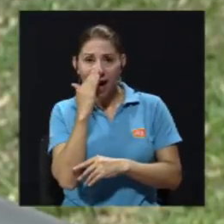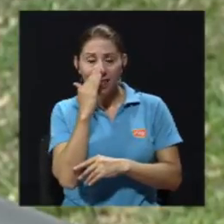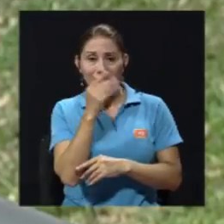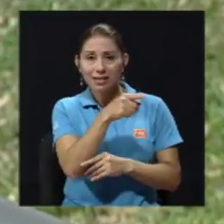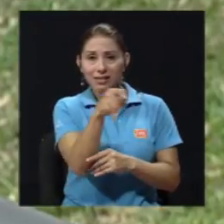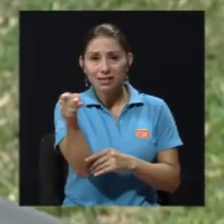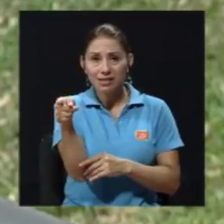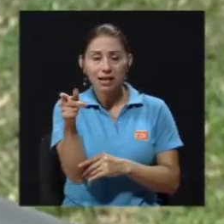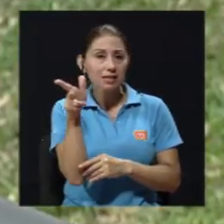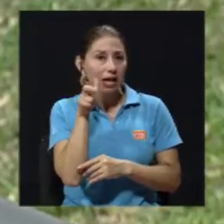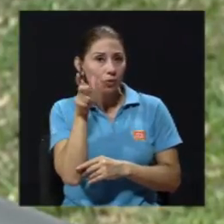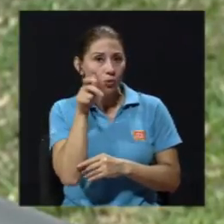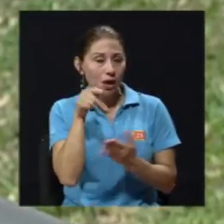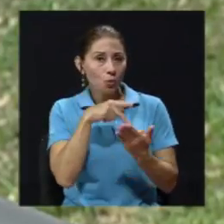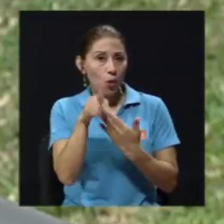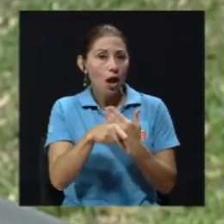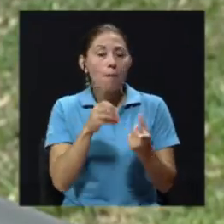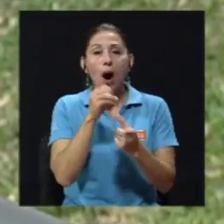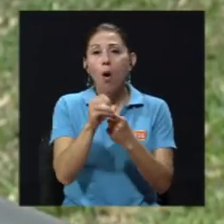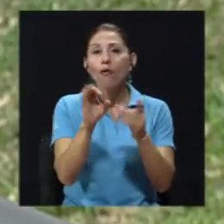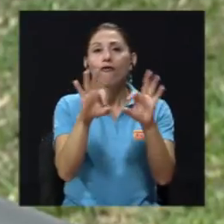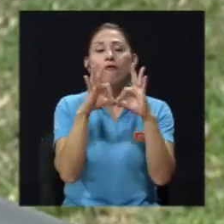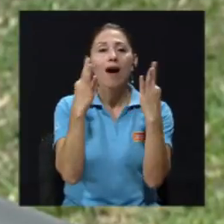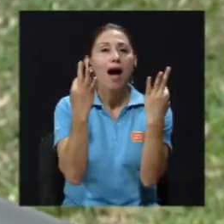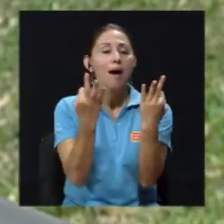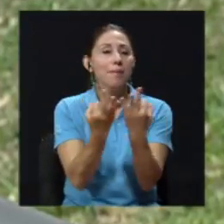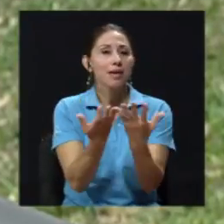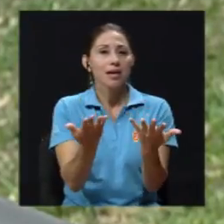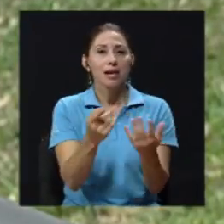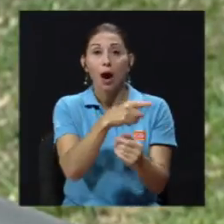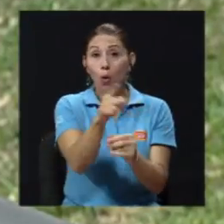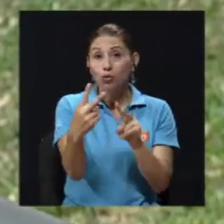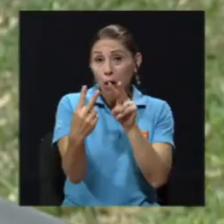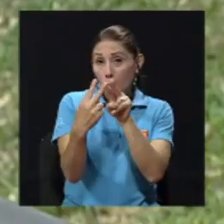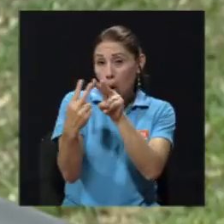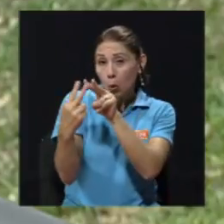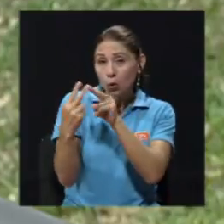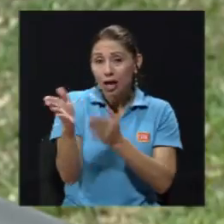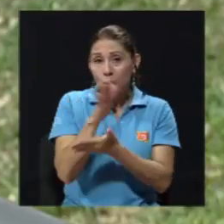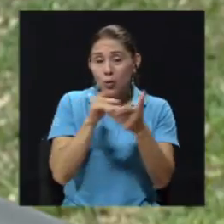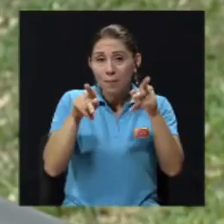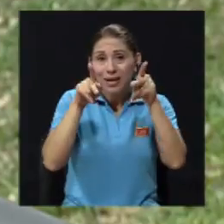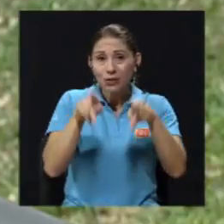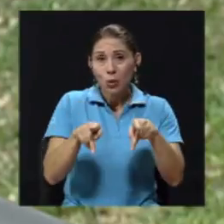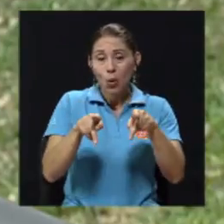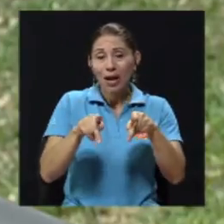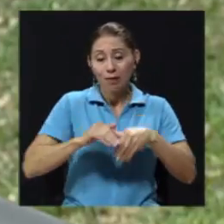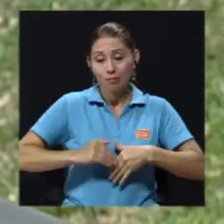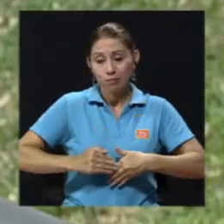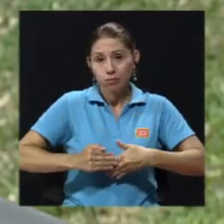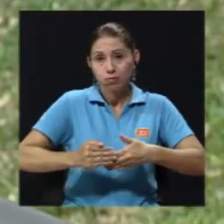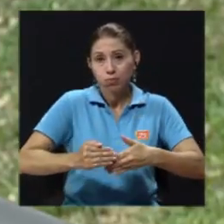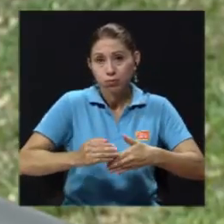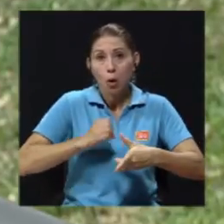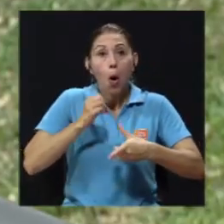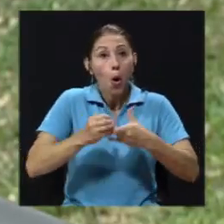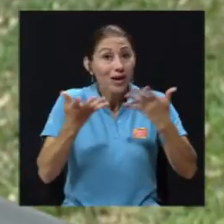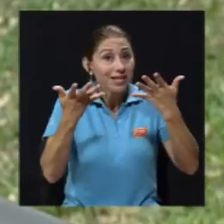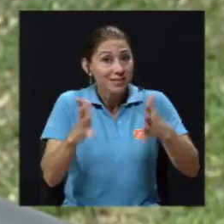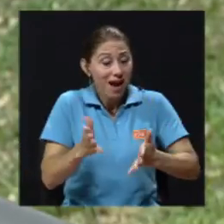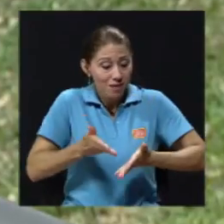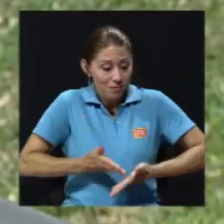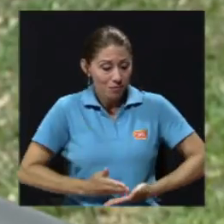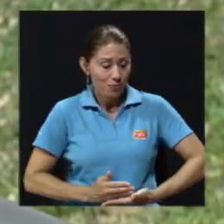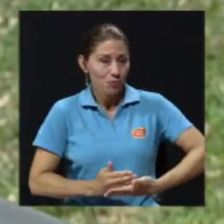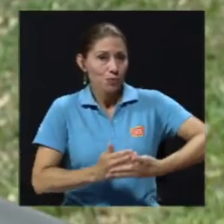escuchando o familiares o parientes de personas que están pasando, ya sea que vayan a ser madres pronto o